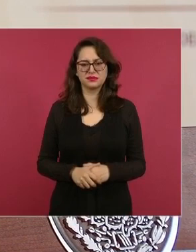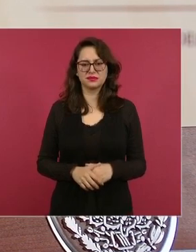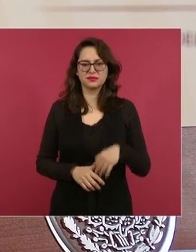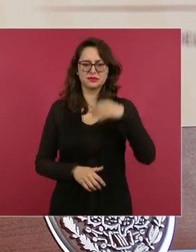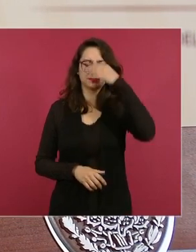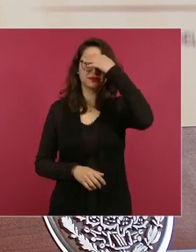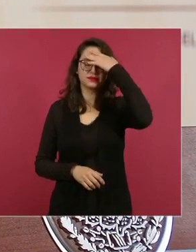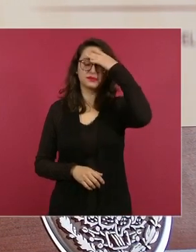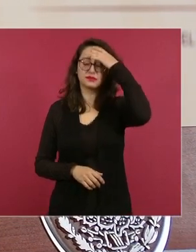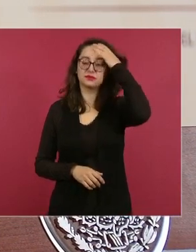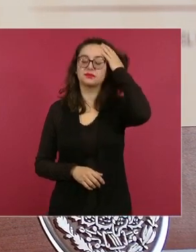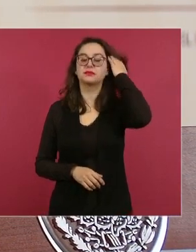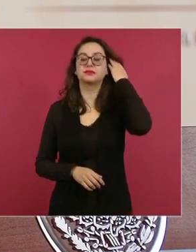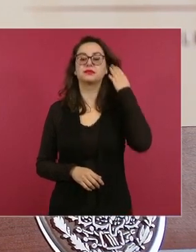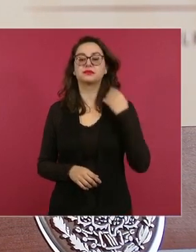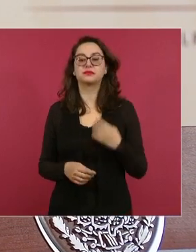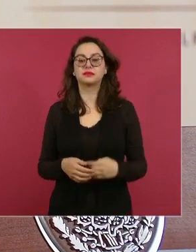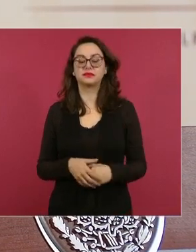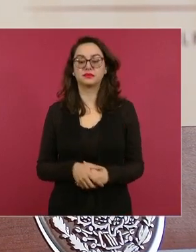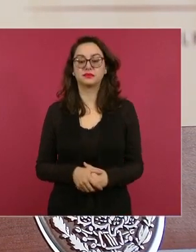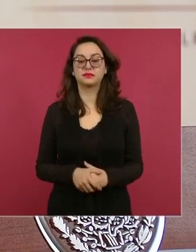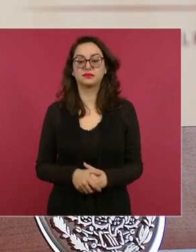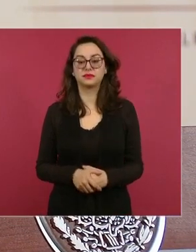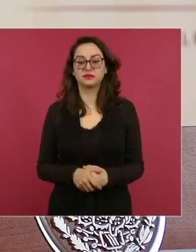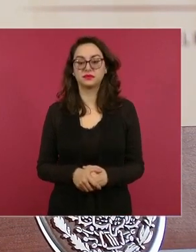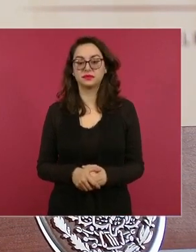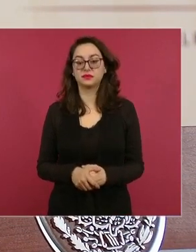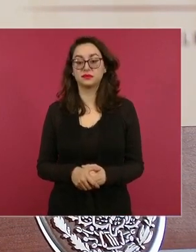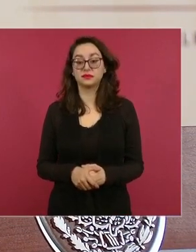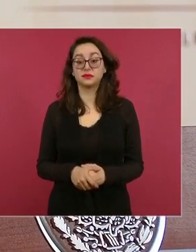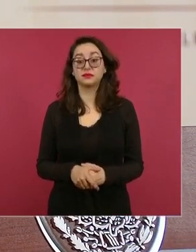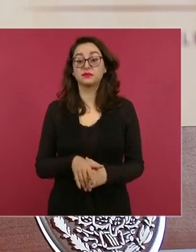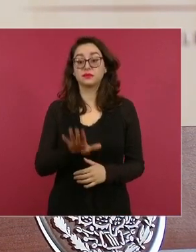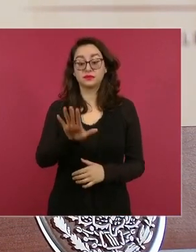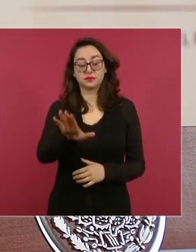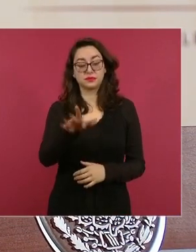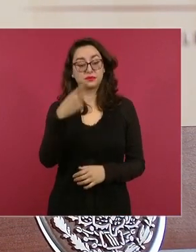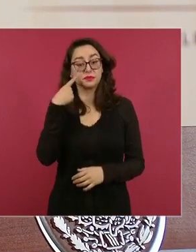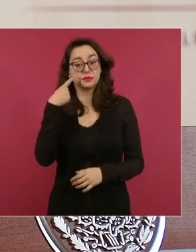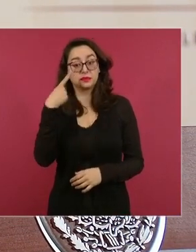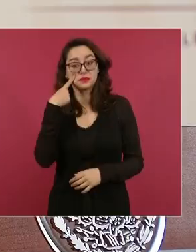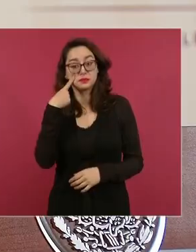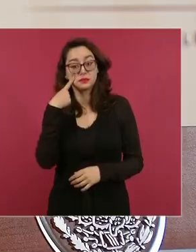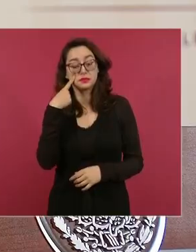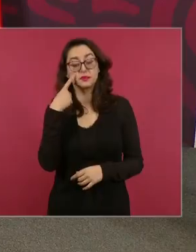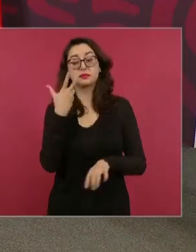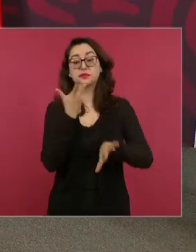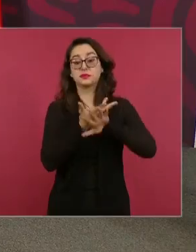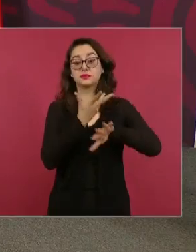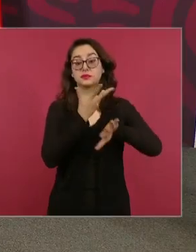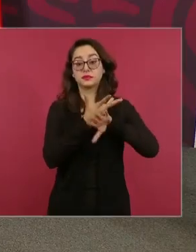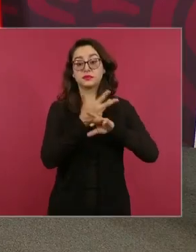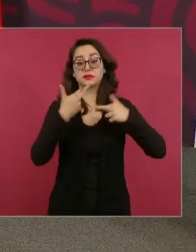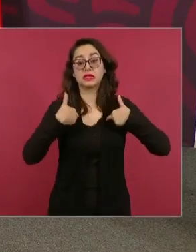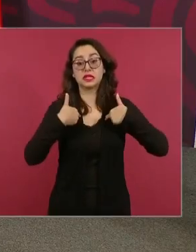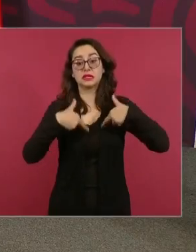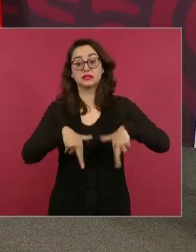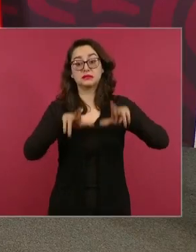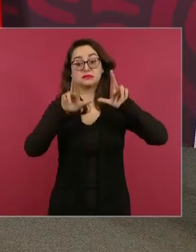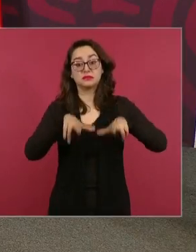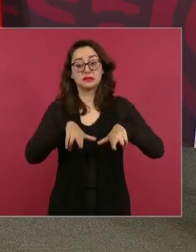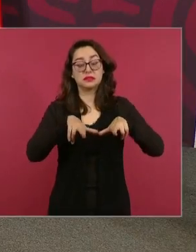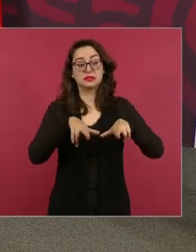una comitiva un grupo de funcionarios de Estados Unidos encabezado por el